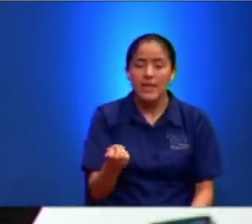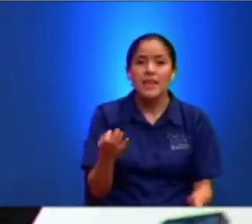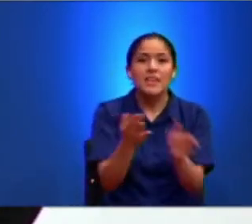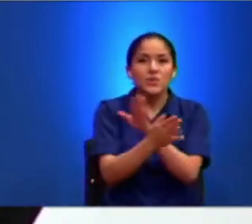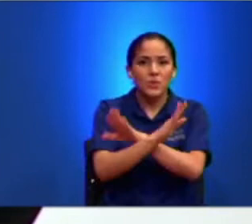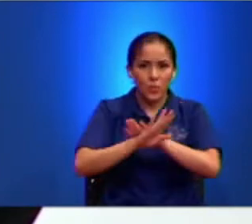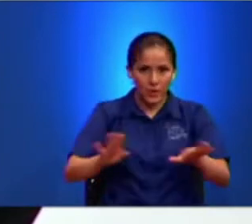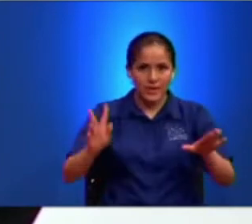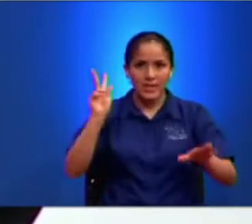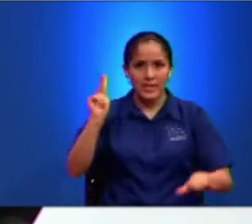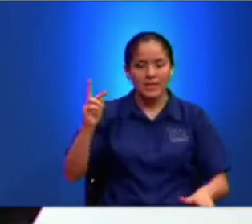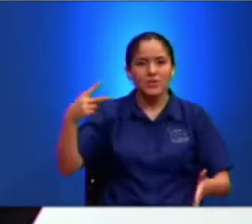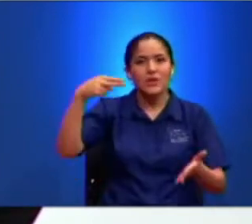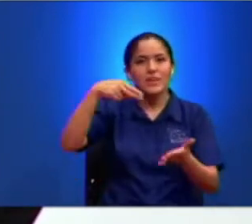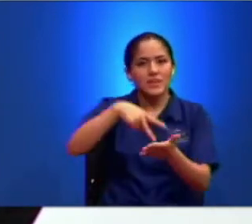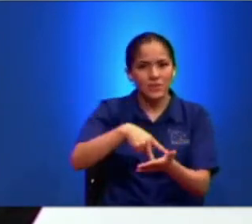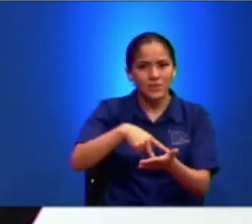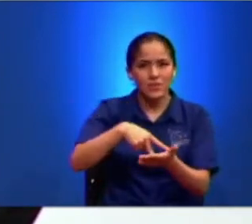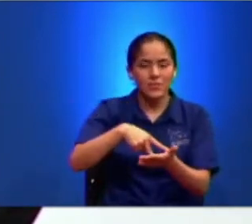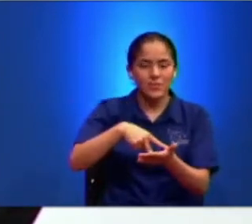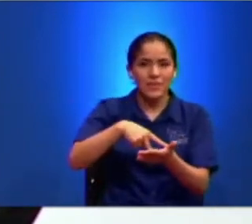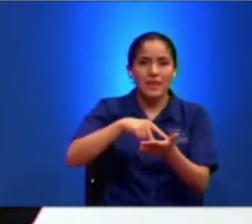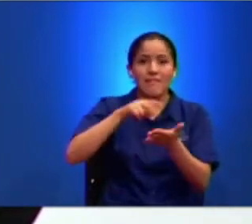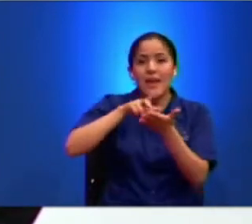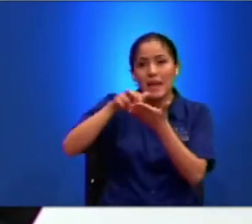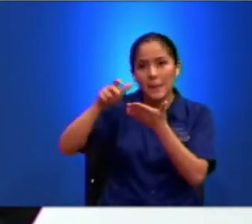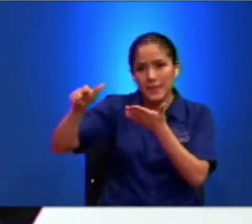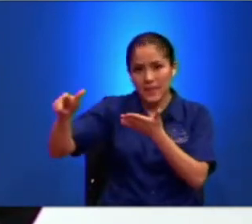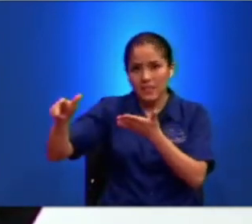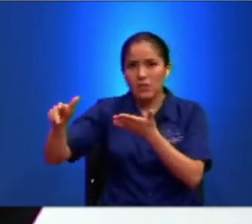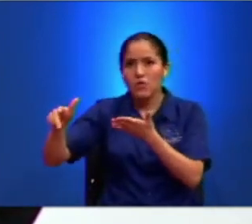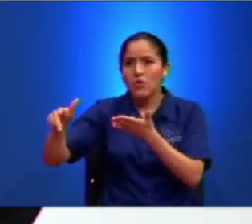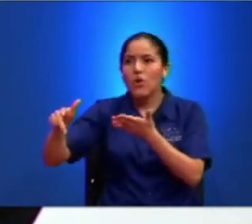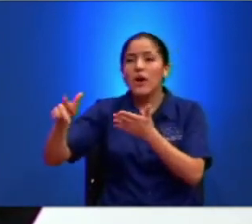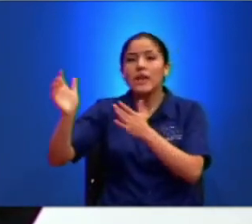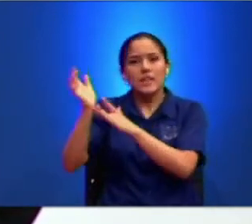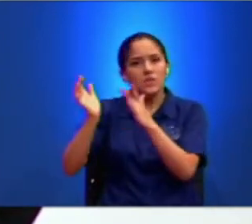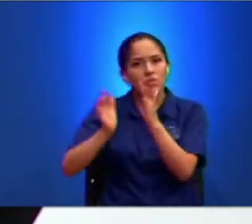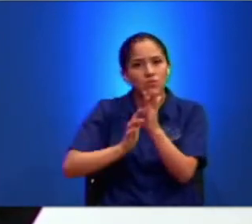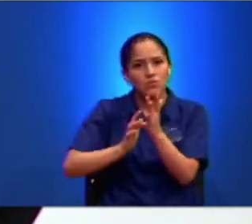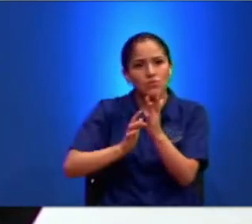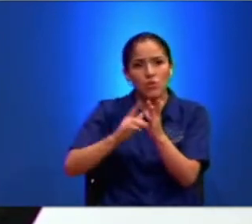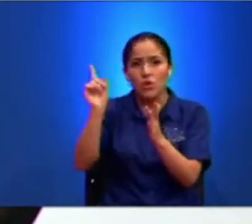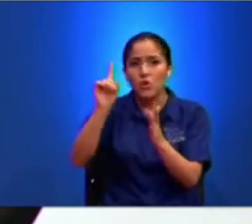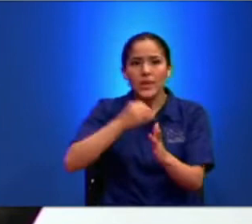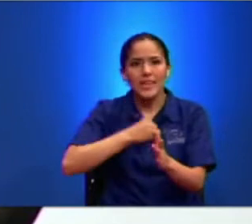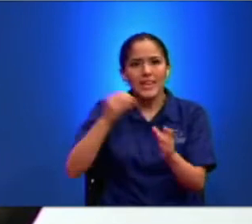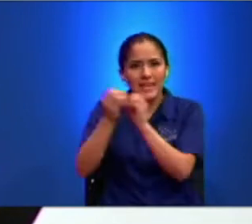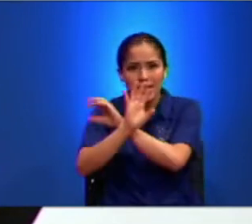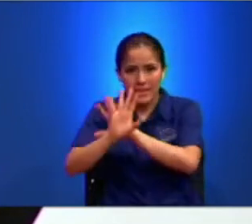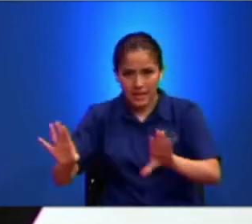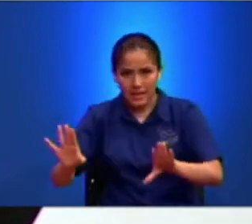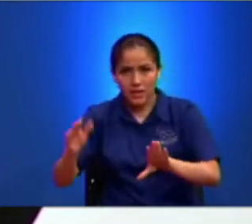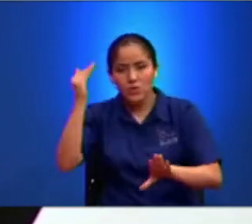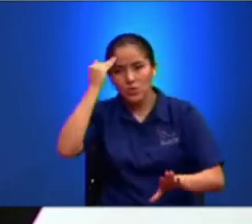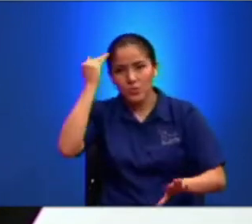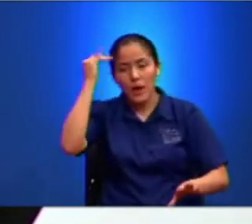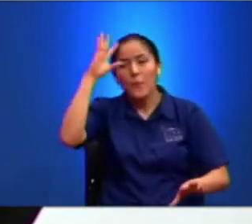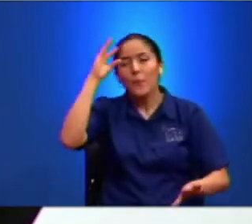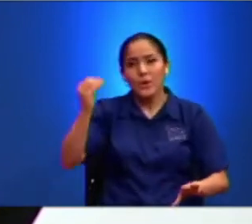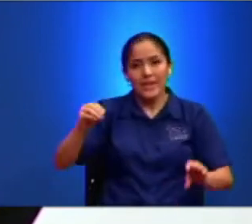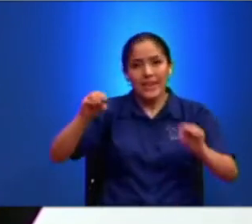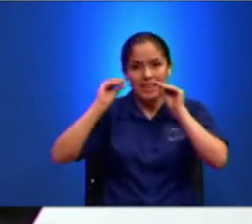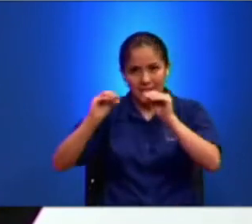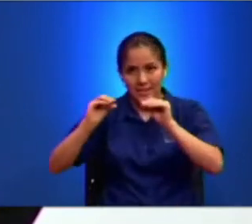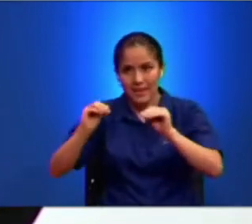Saliendo De ahí Iban Pasando Por Gaguilea Y Él No Quería Que Nadie Lo Supiera En el 31 Porque Enseñaba